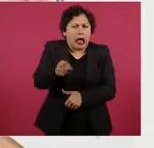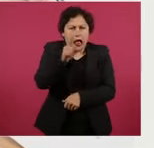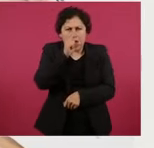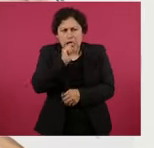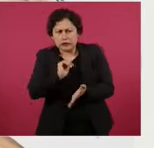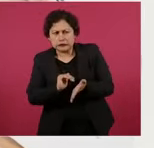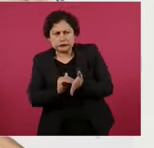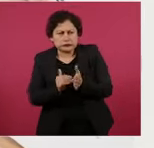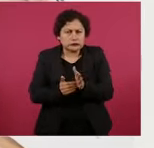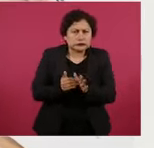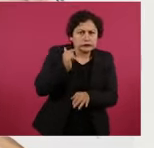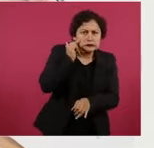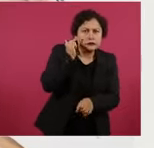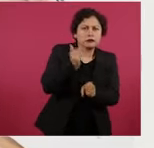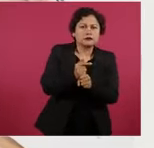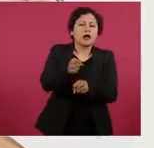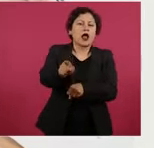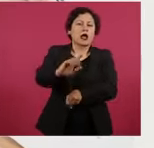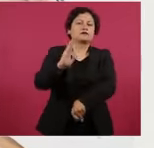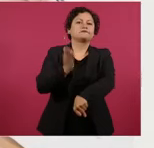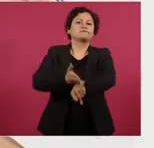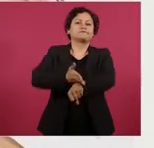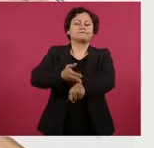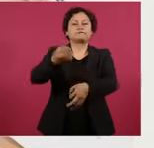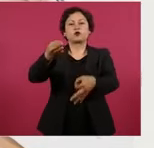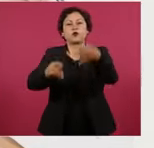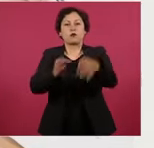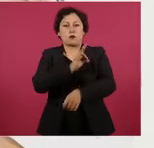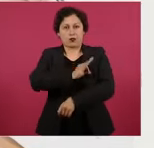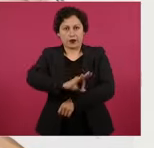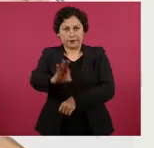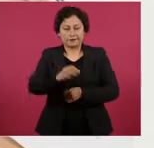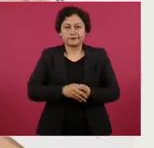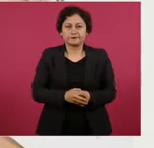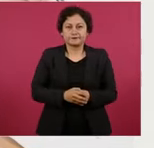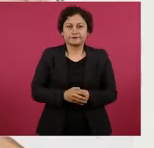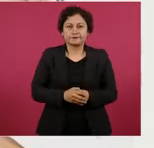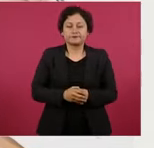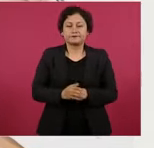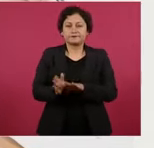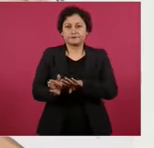proceso y sancionar a estos juzgadores. Adelante.